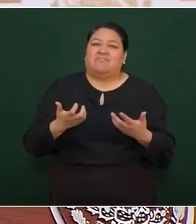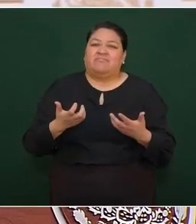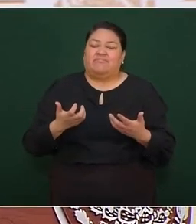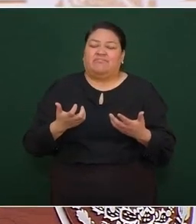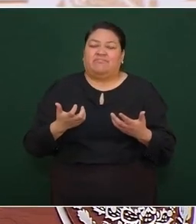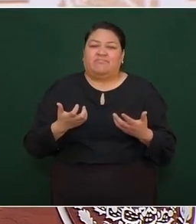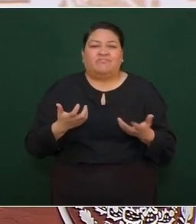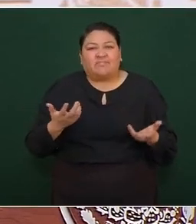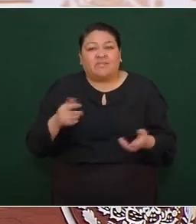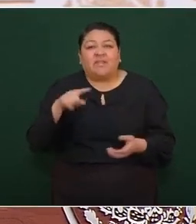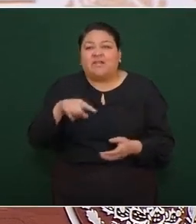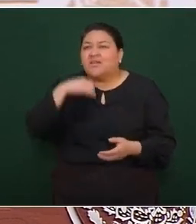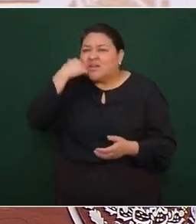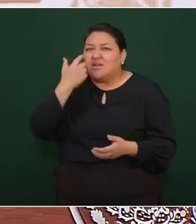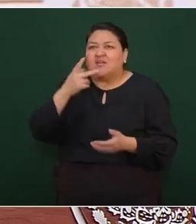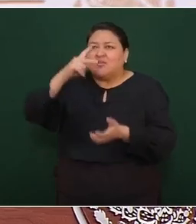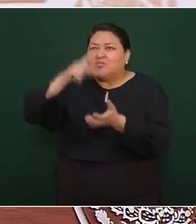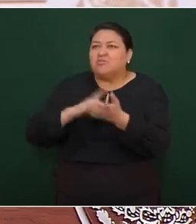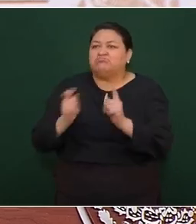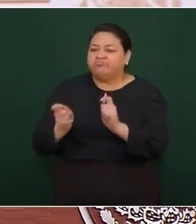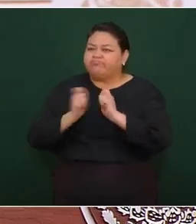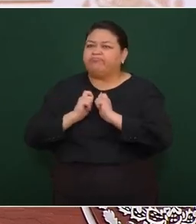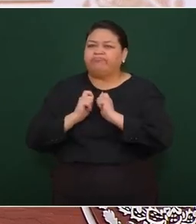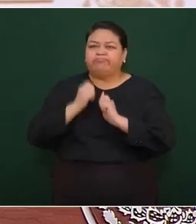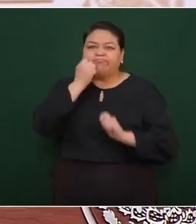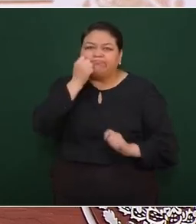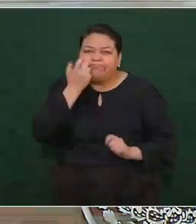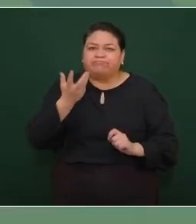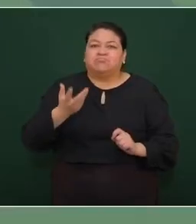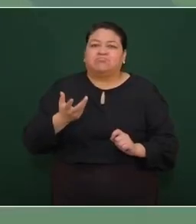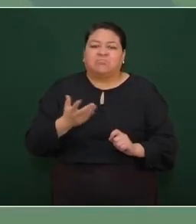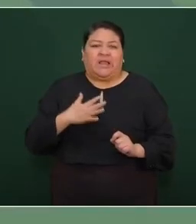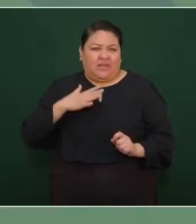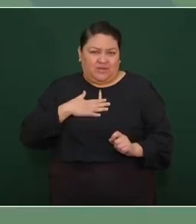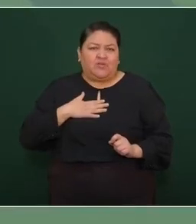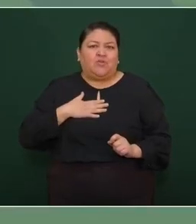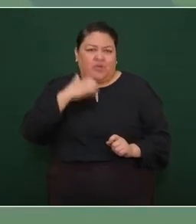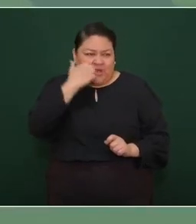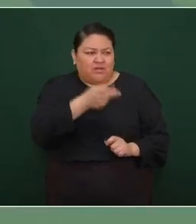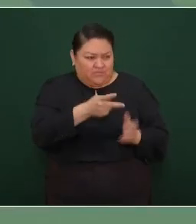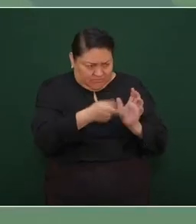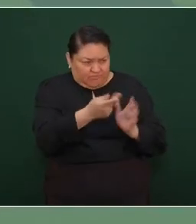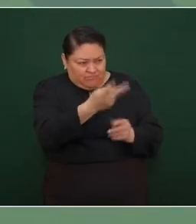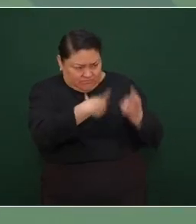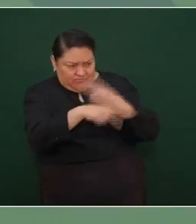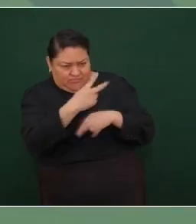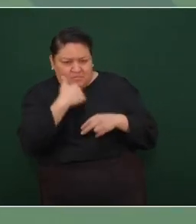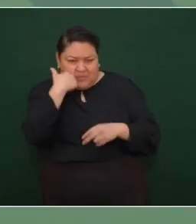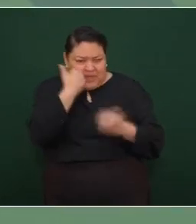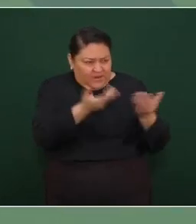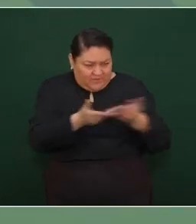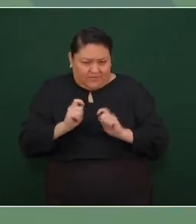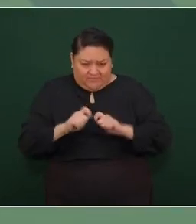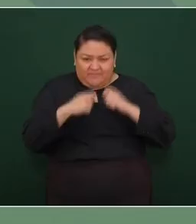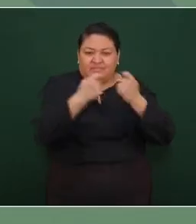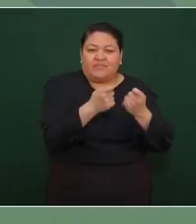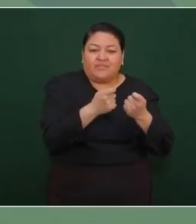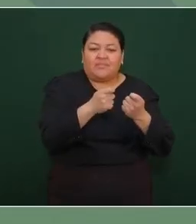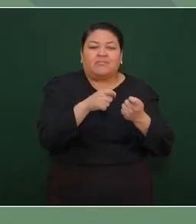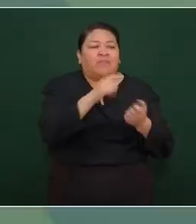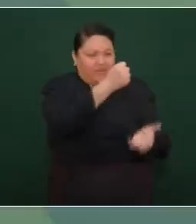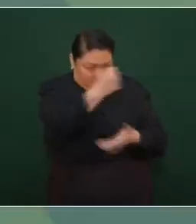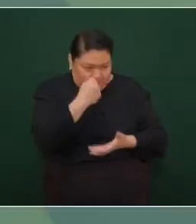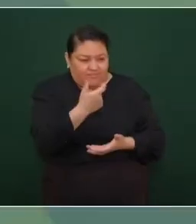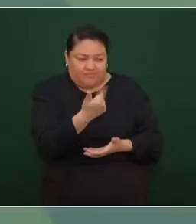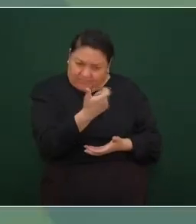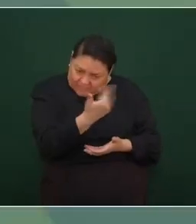y quieren regresar. Y yo también quiero que regresen, pero lo que se robaron